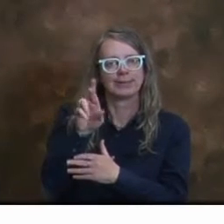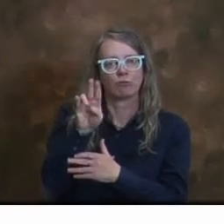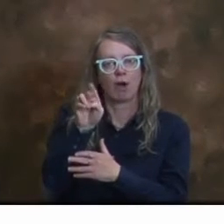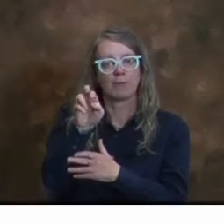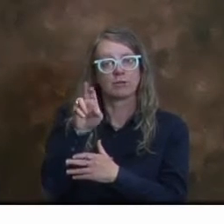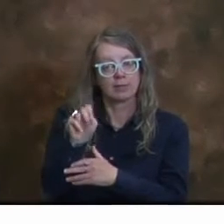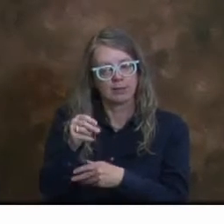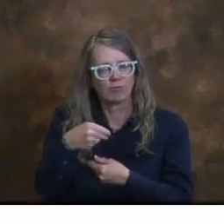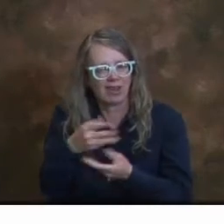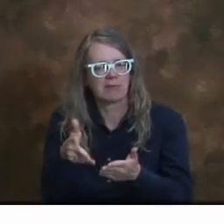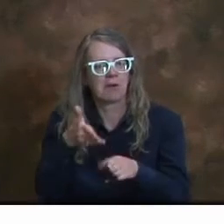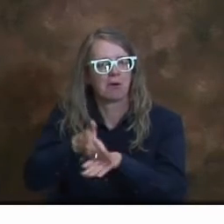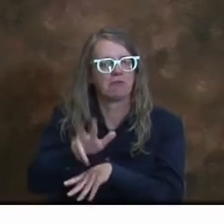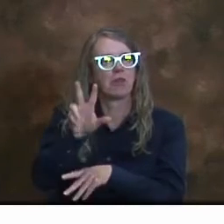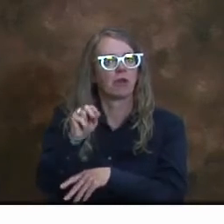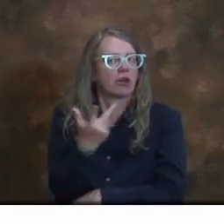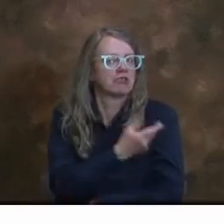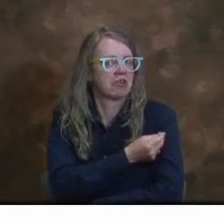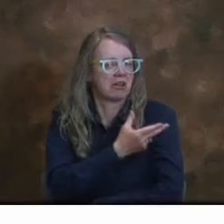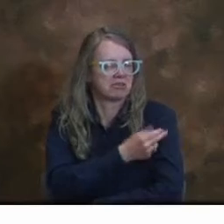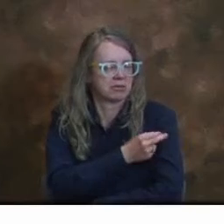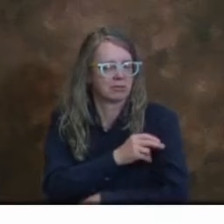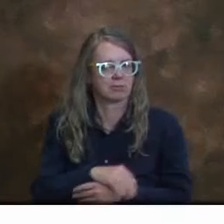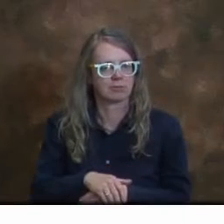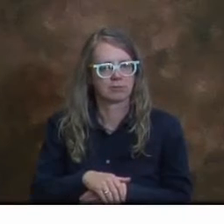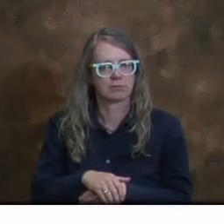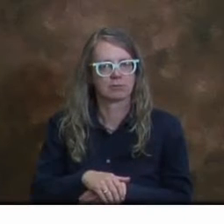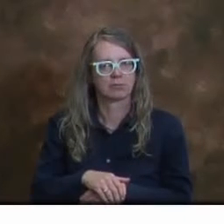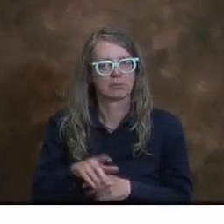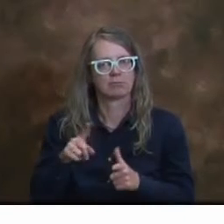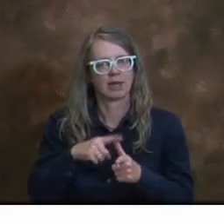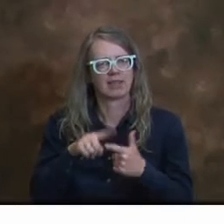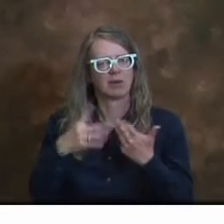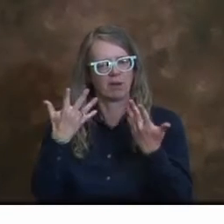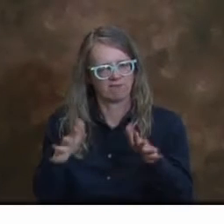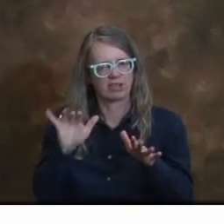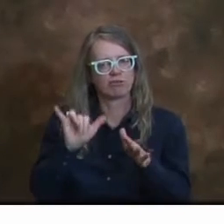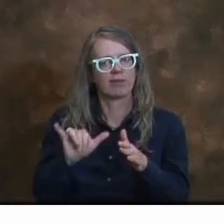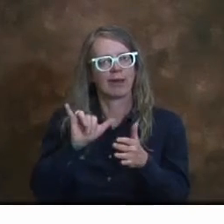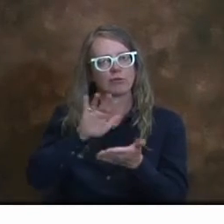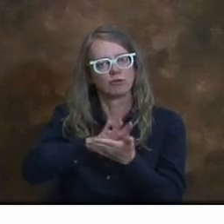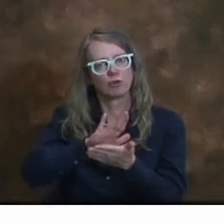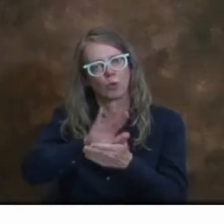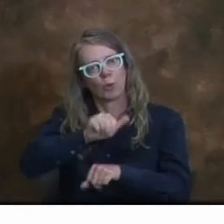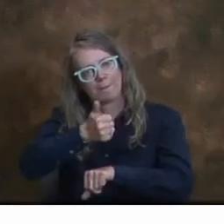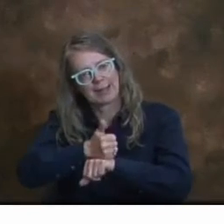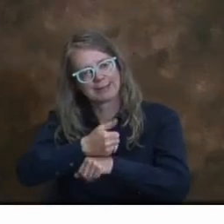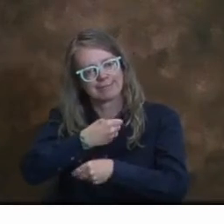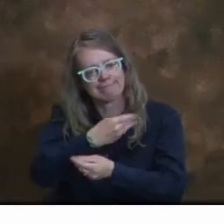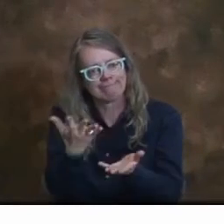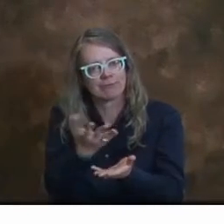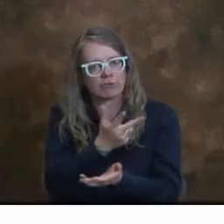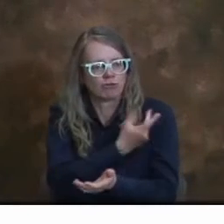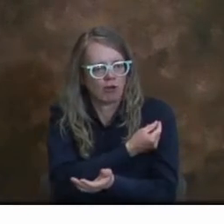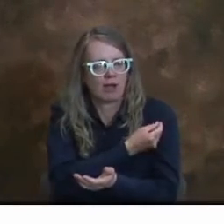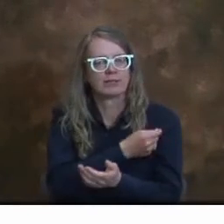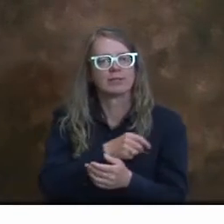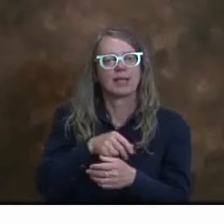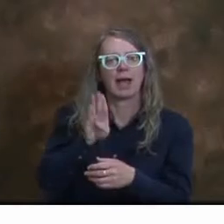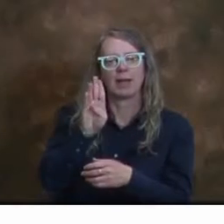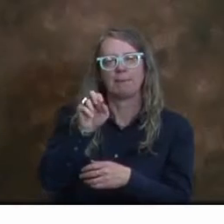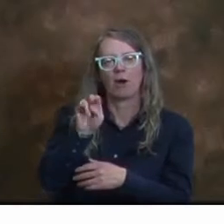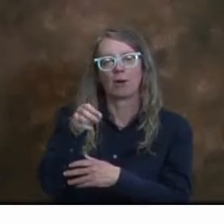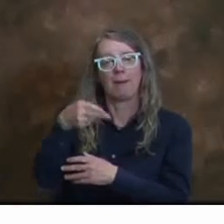también más de 30 dosis administradas el 5 de febrero en T.C. Robertson High School y después el 12 de